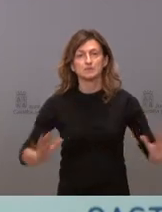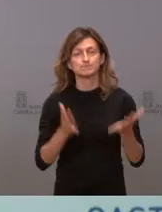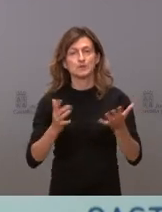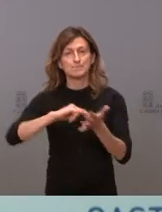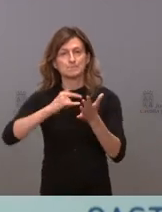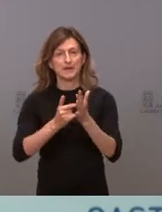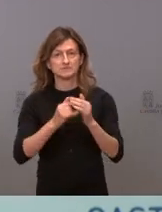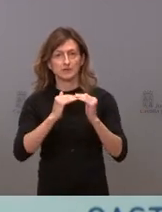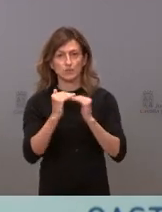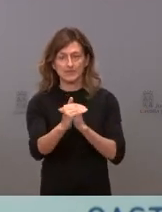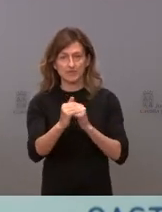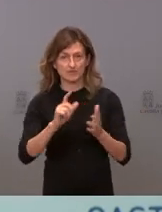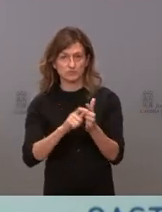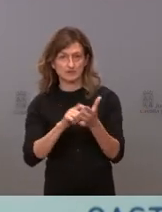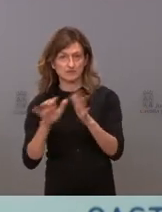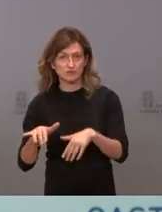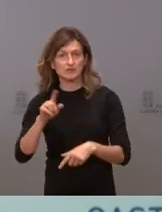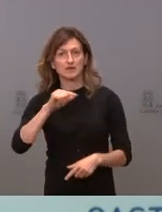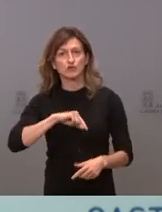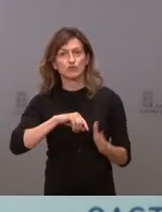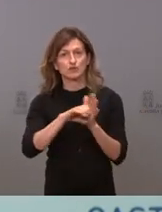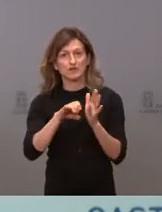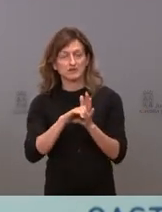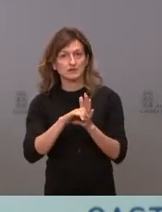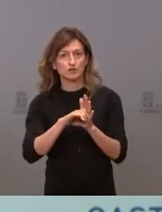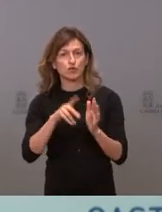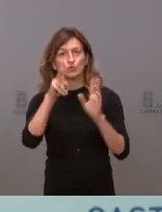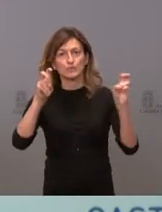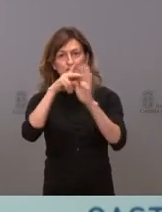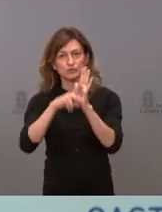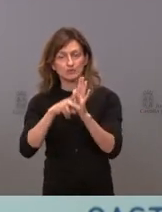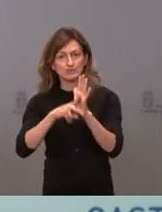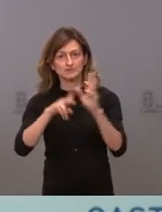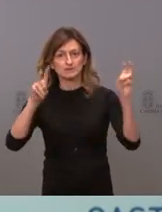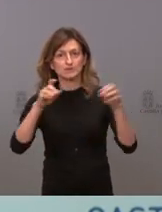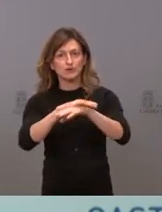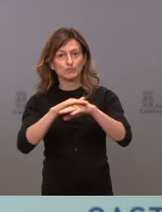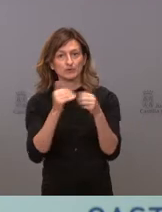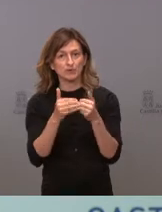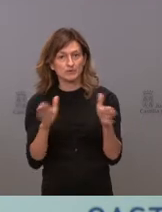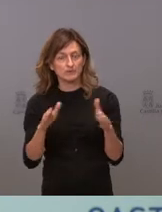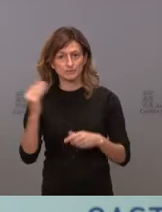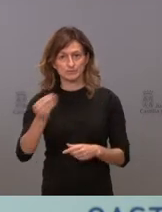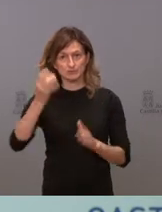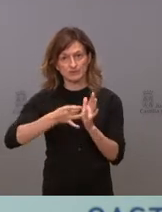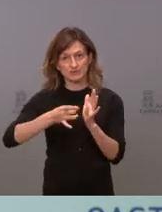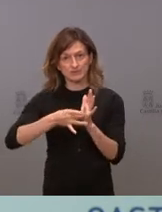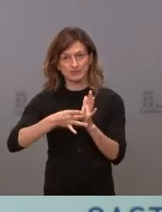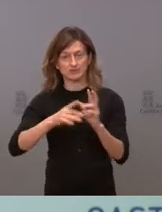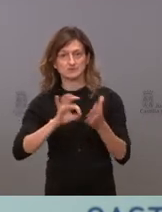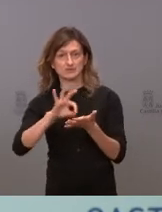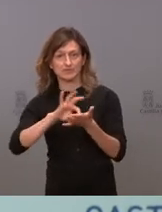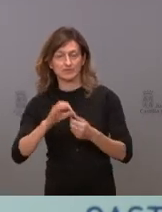Hemos impulsado un nuevo código ético y de austeridad, nuevas normas en materia de gobierno abierto y mejora de la calidad de los servicios.